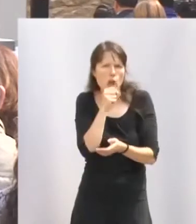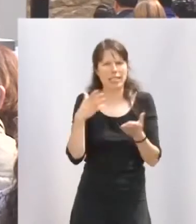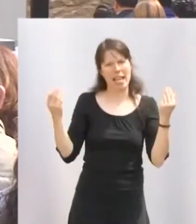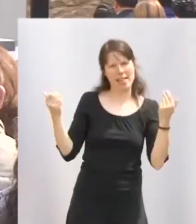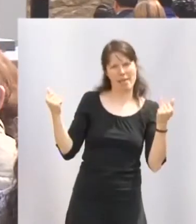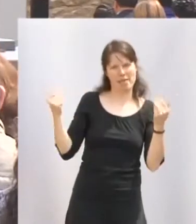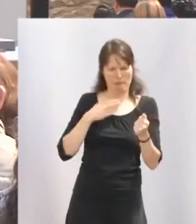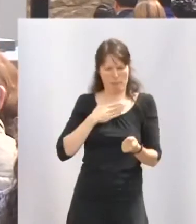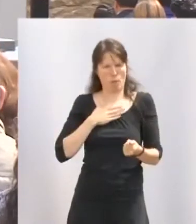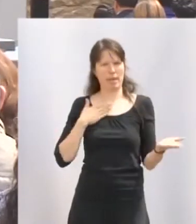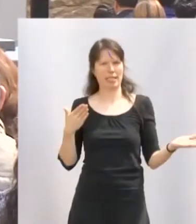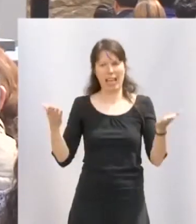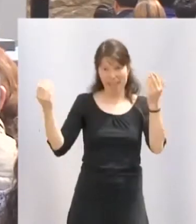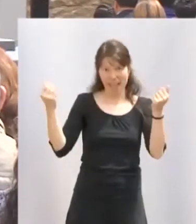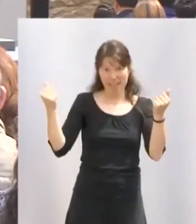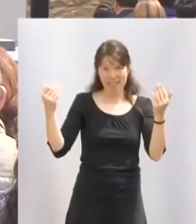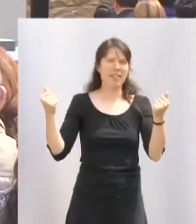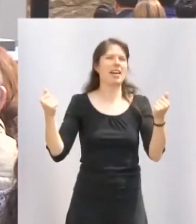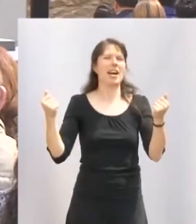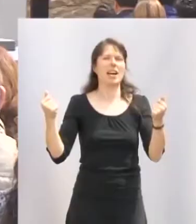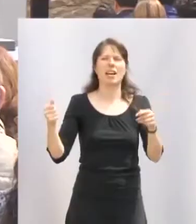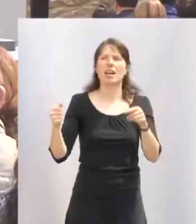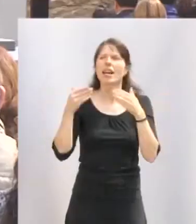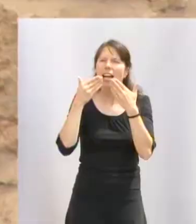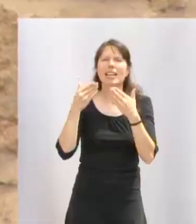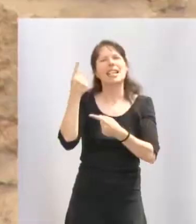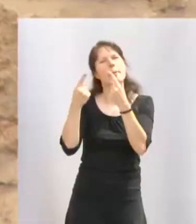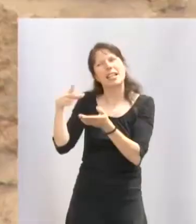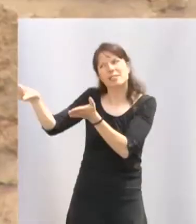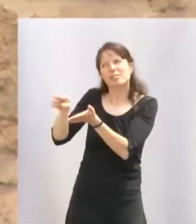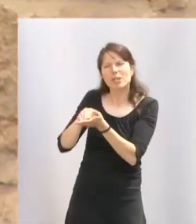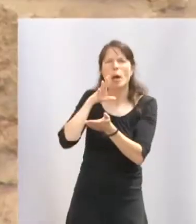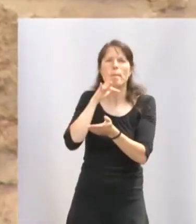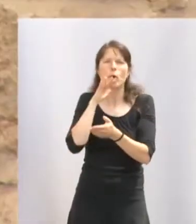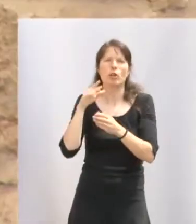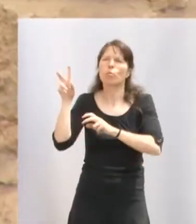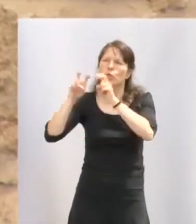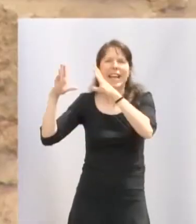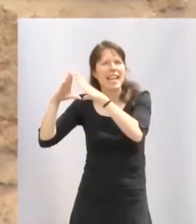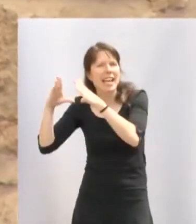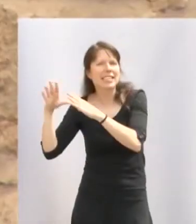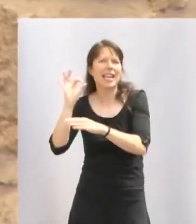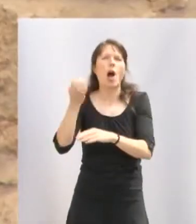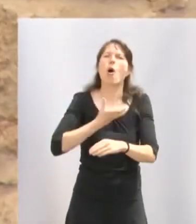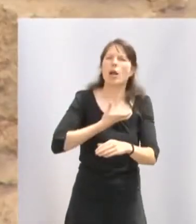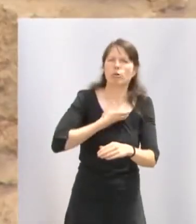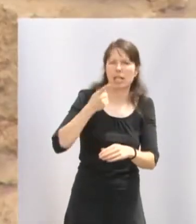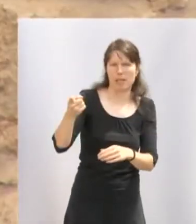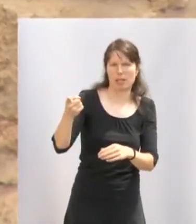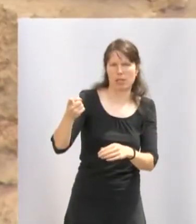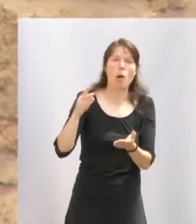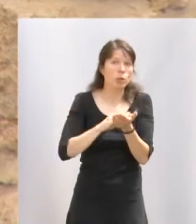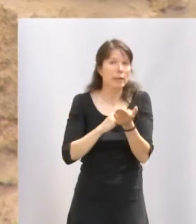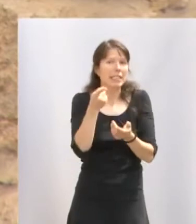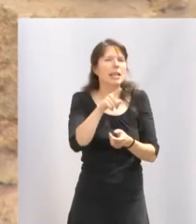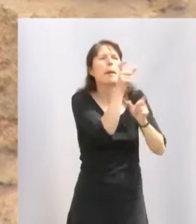Unas danzas que han resucitado gracias al estudio en archivos municipales o parroquiales en unos casos, y las más de las veces hablando